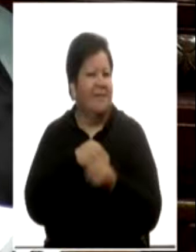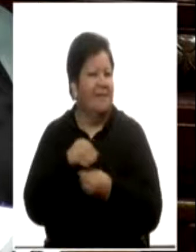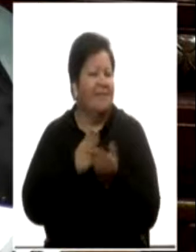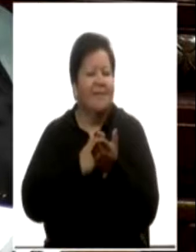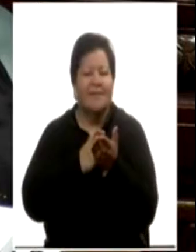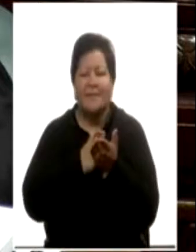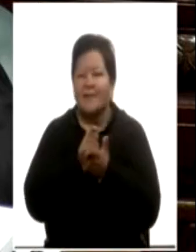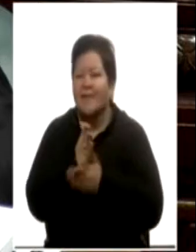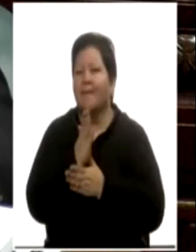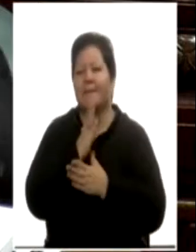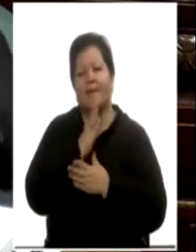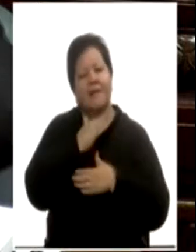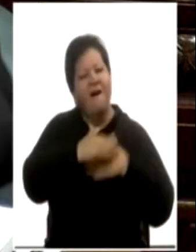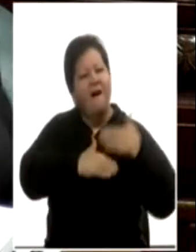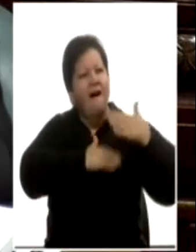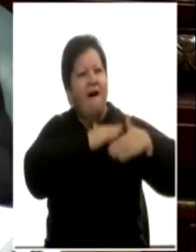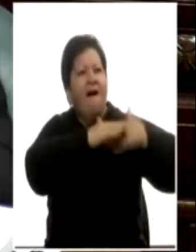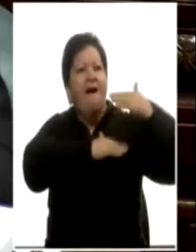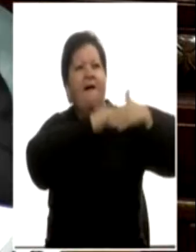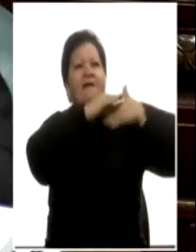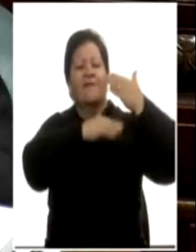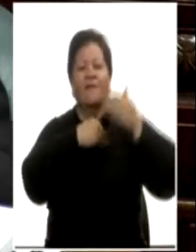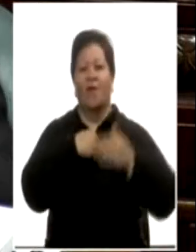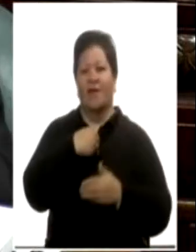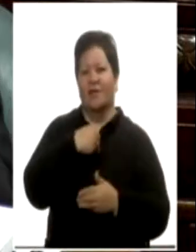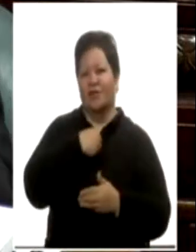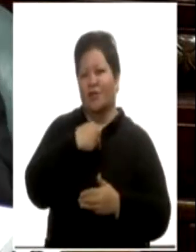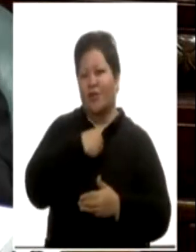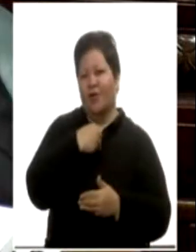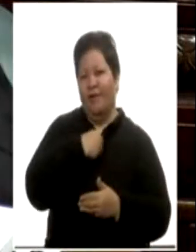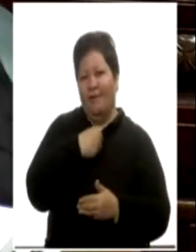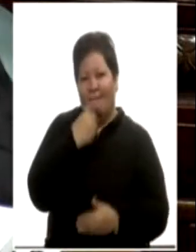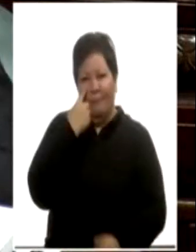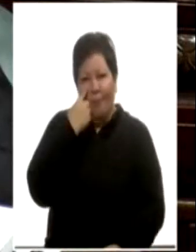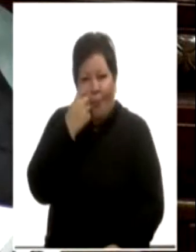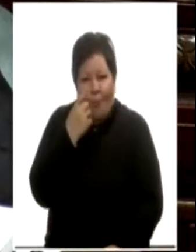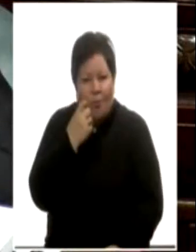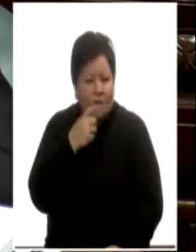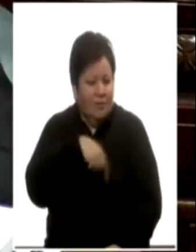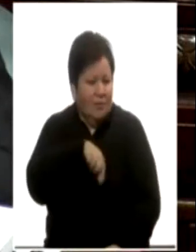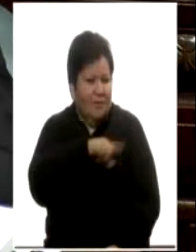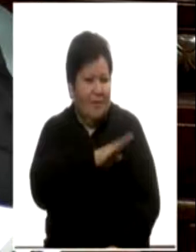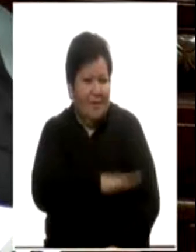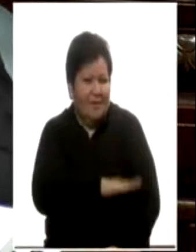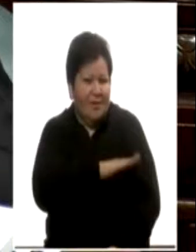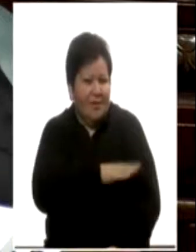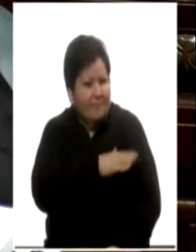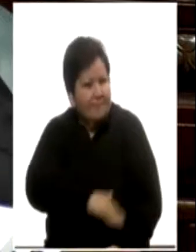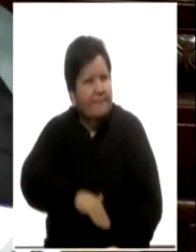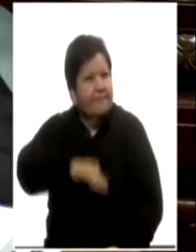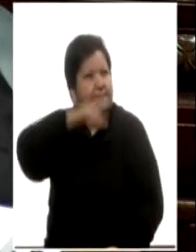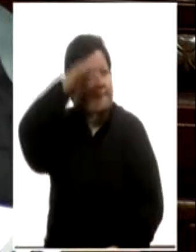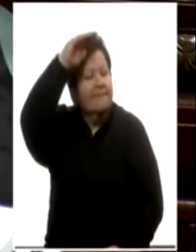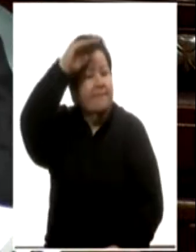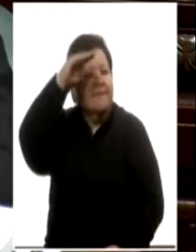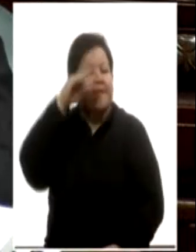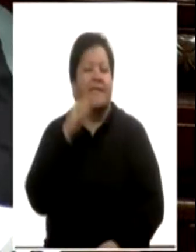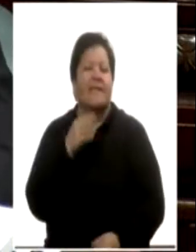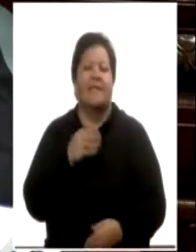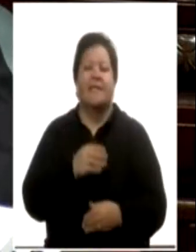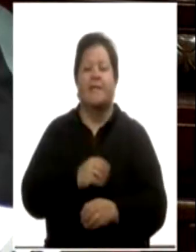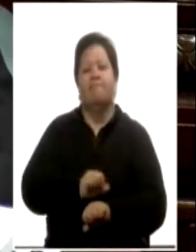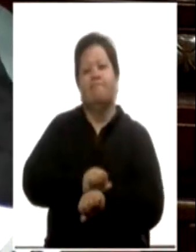ese desarrollo vocacional que se le observaba desde niño. Egresó de la Escuela Nacional de Bellas Artes en